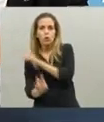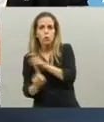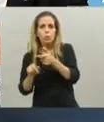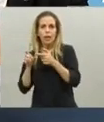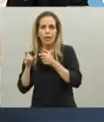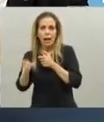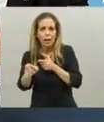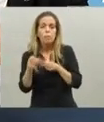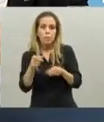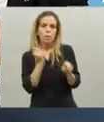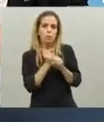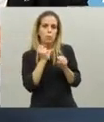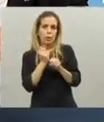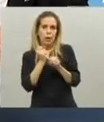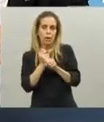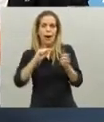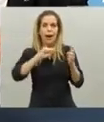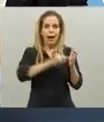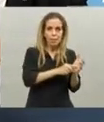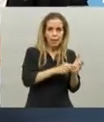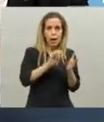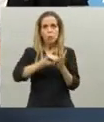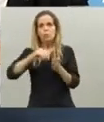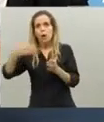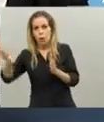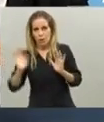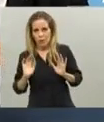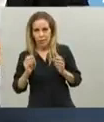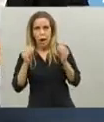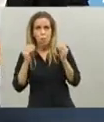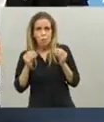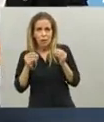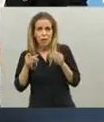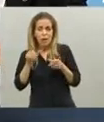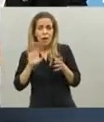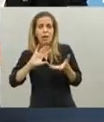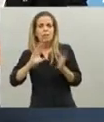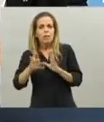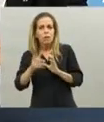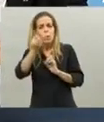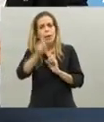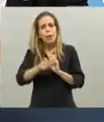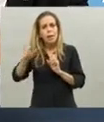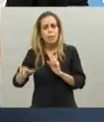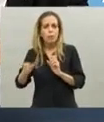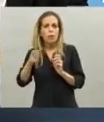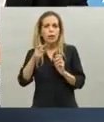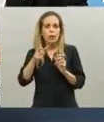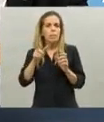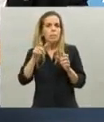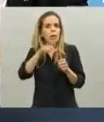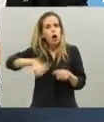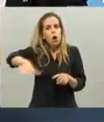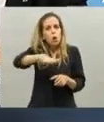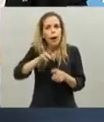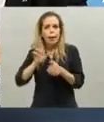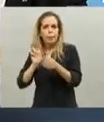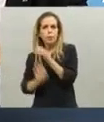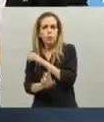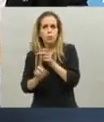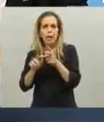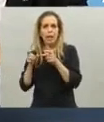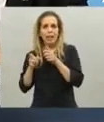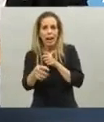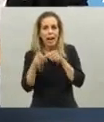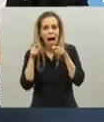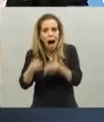conjunto con la Nación y la provincia, porque el transporte público, además de la movilidad, en particular es un lugar de natural concentración de gente, con